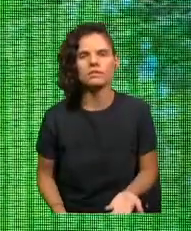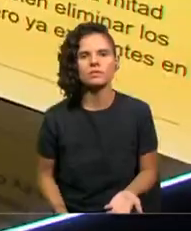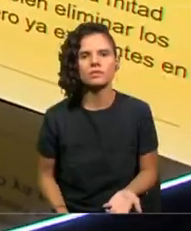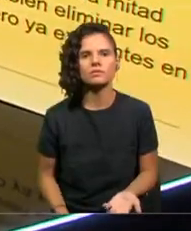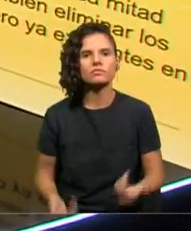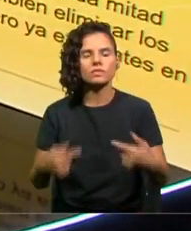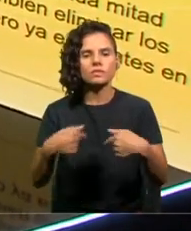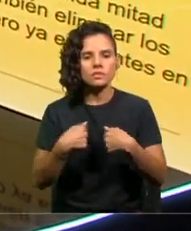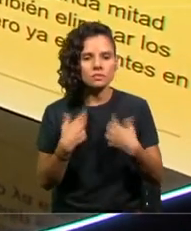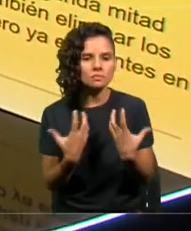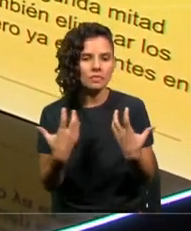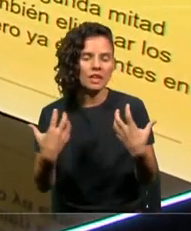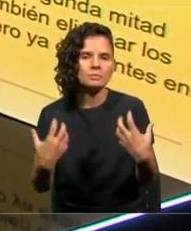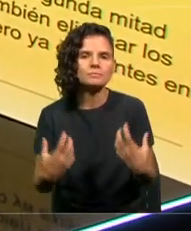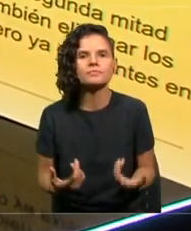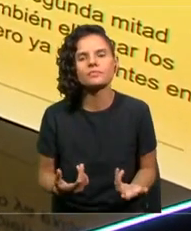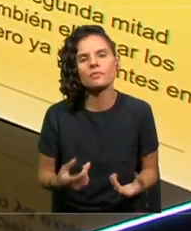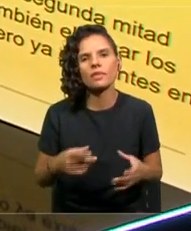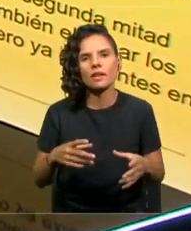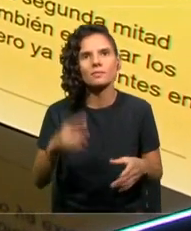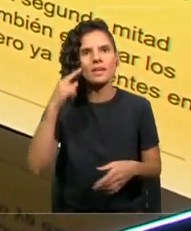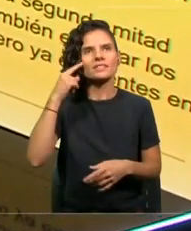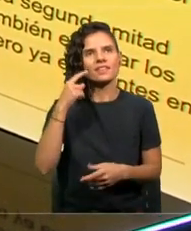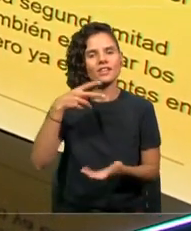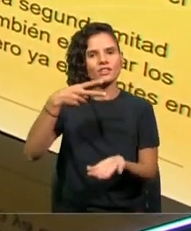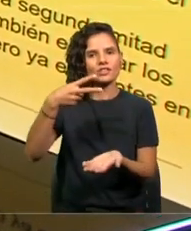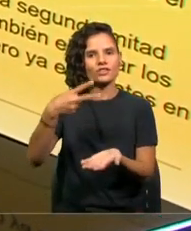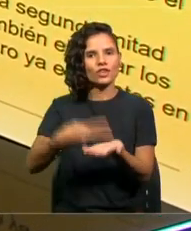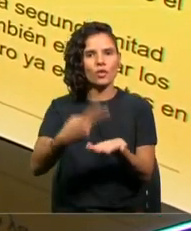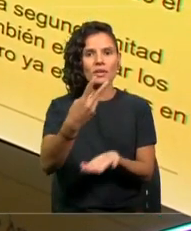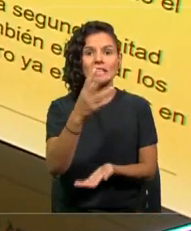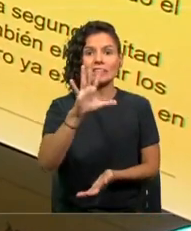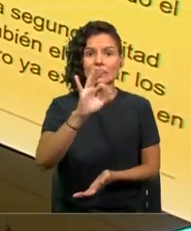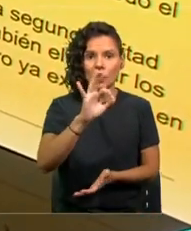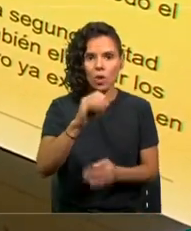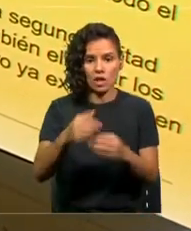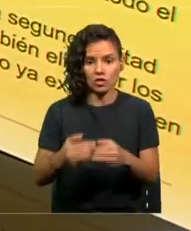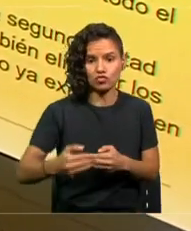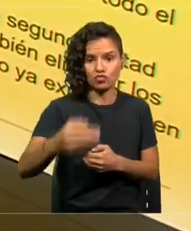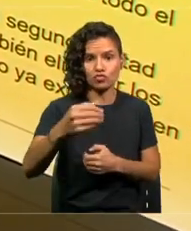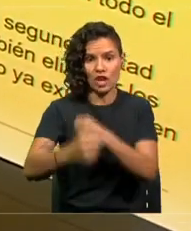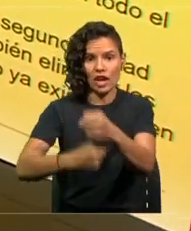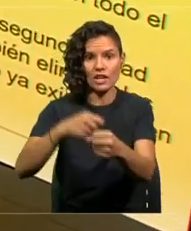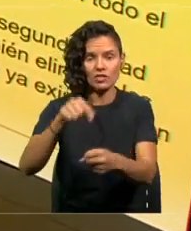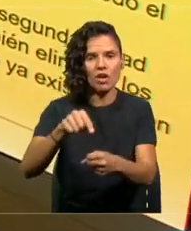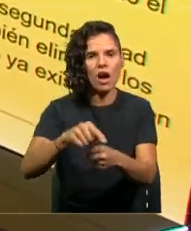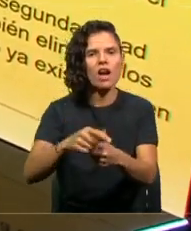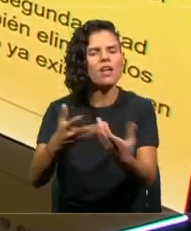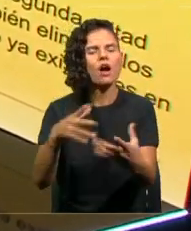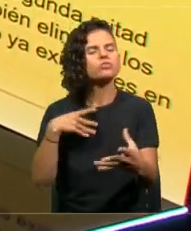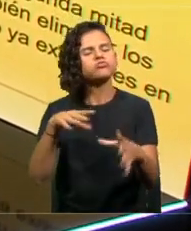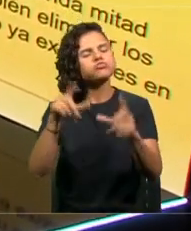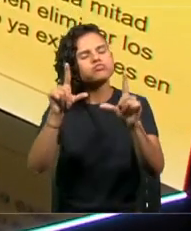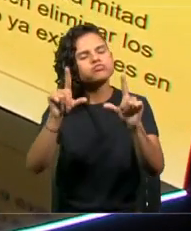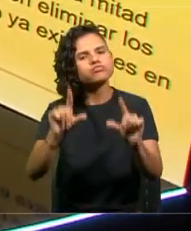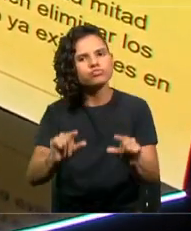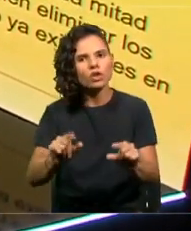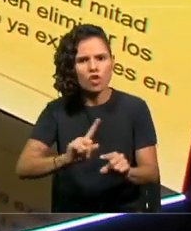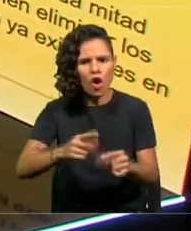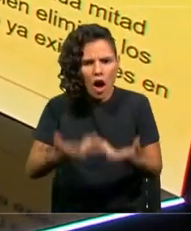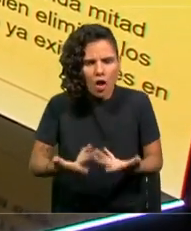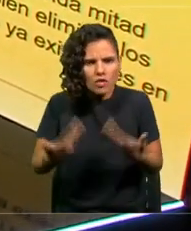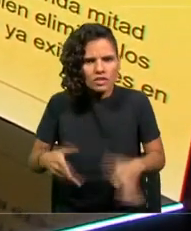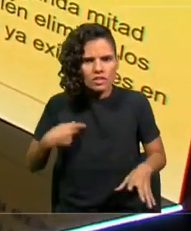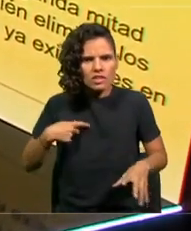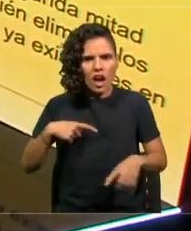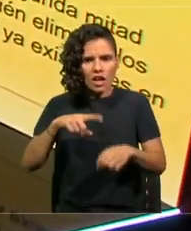esas emisiones para el 2050. Lo que pasa es que ya en la atmósfera hay una serie de gases de efecto invernadero. También tenemos que